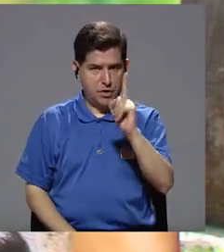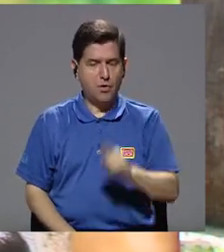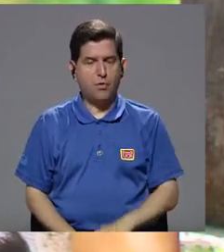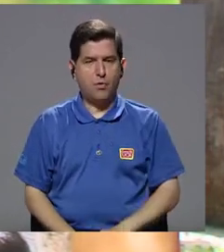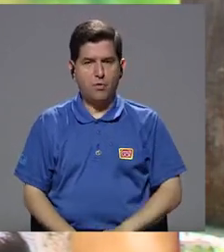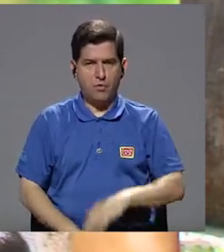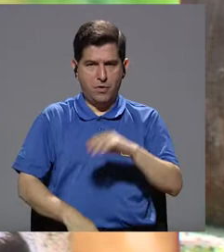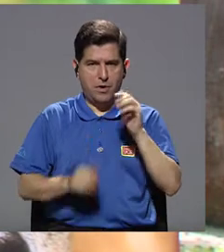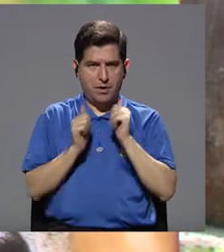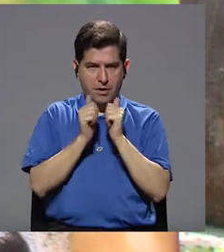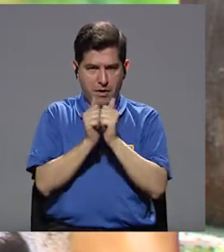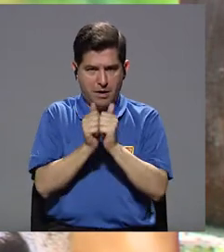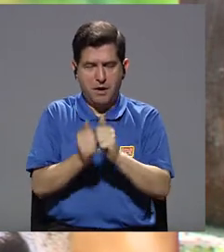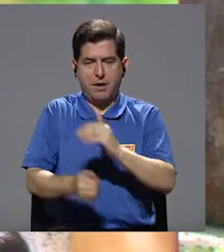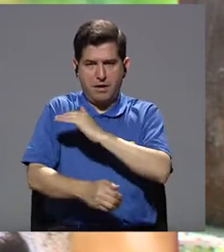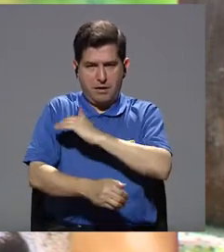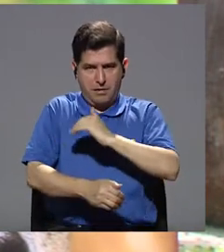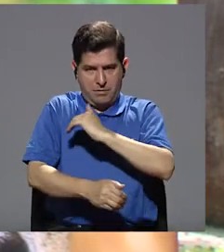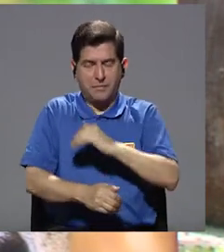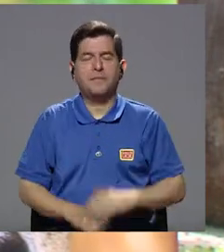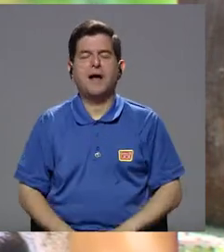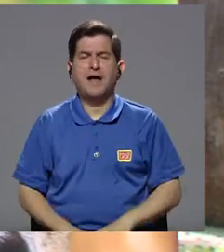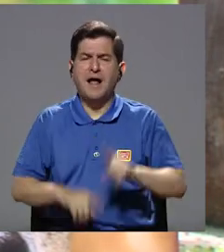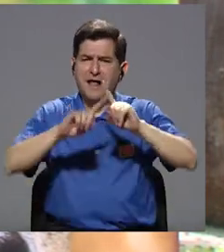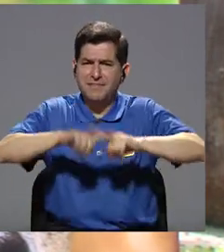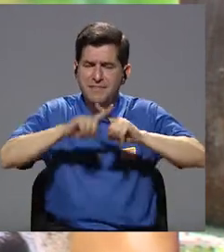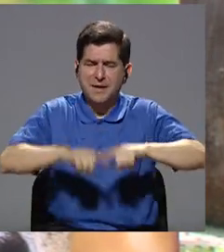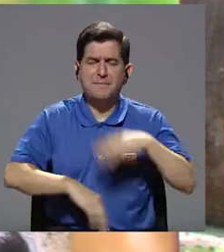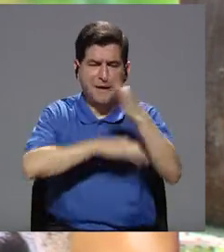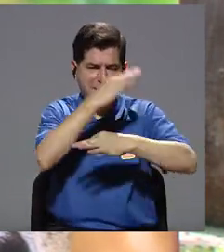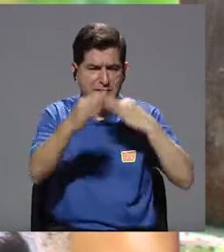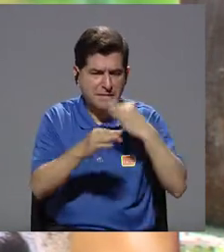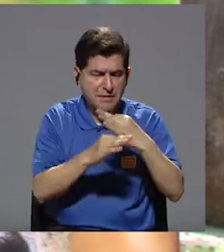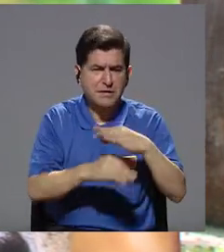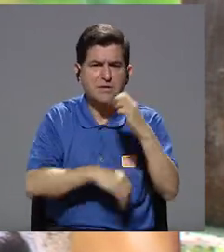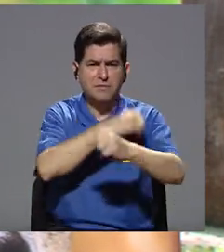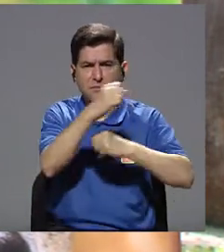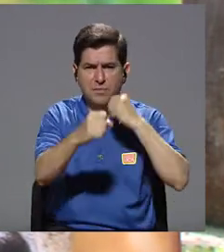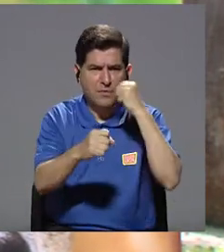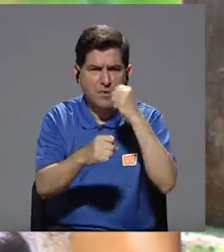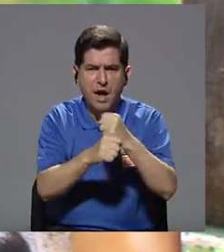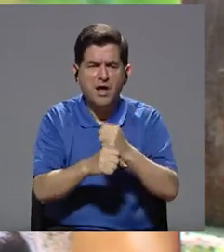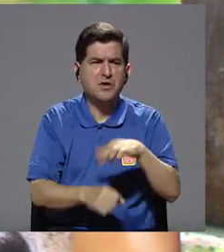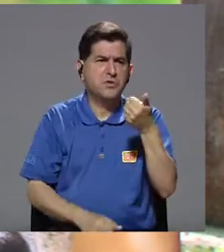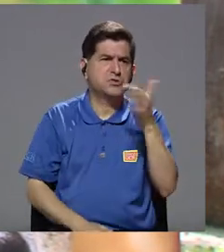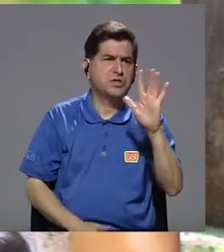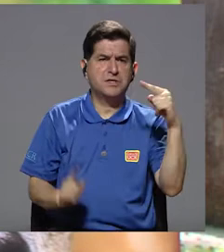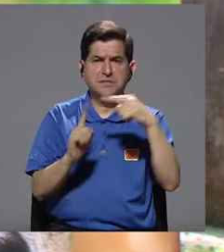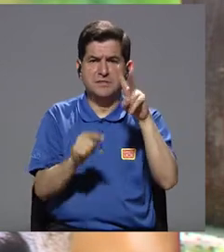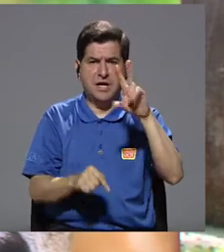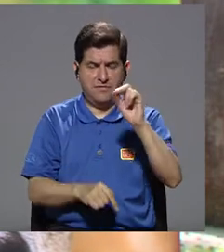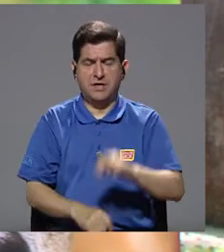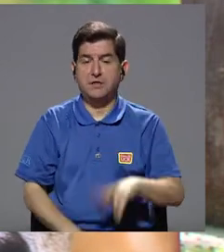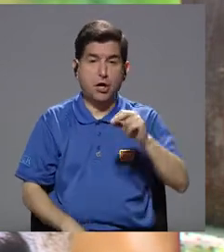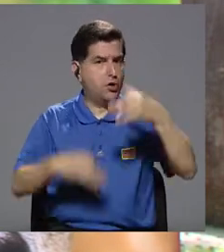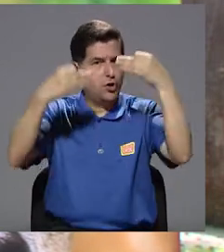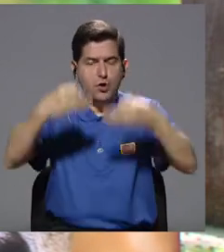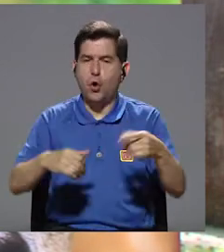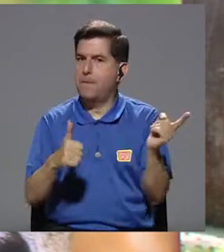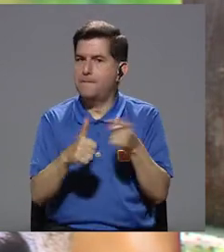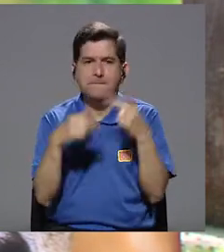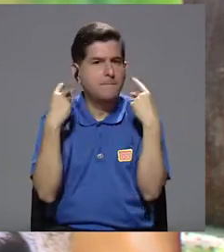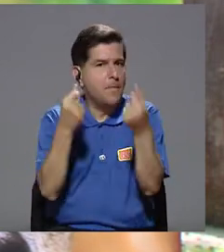una mascota, pues tener en cuenta que las mascotas pueden vivir, dependiendo de la raza y del tamaño, de entre 15 a 20 años. Por eso no puede ser una decisión